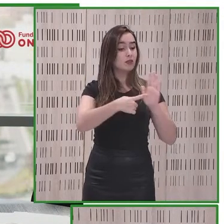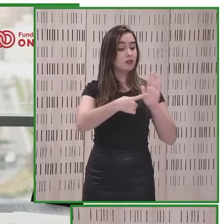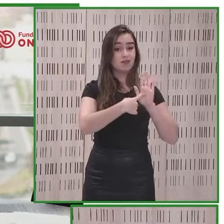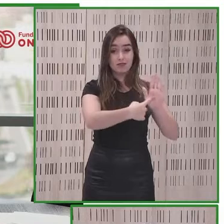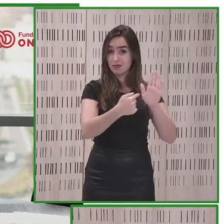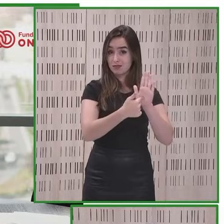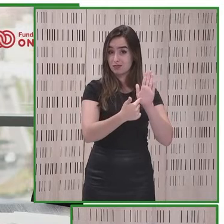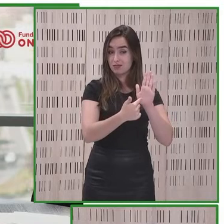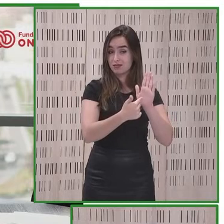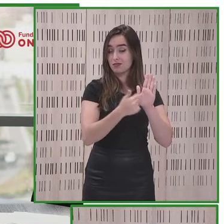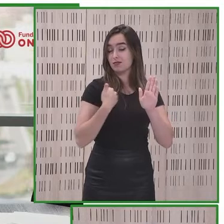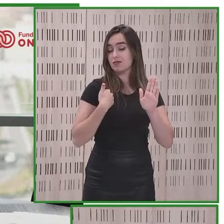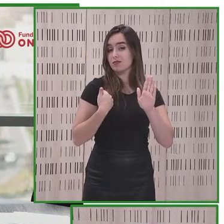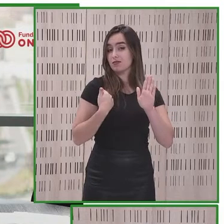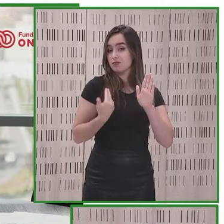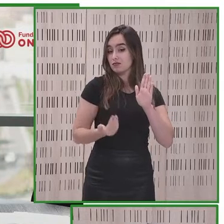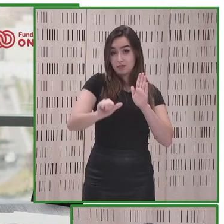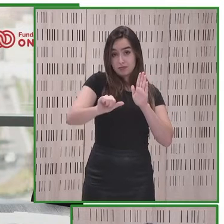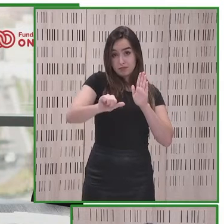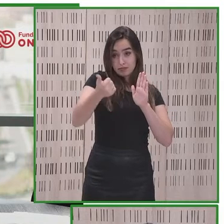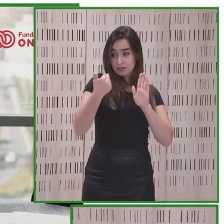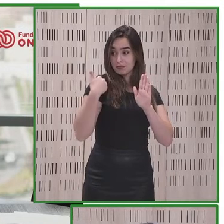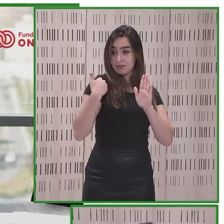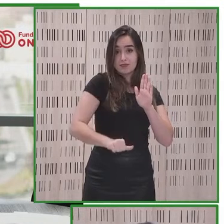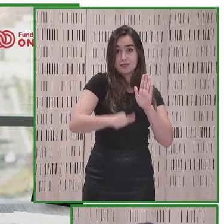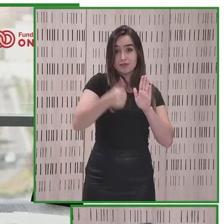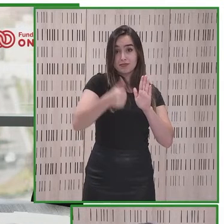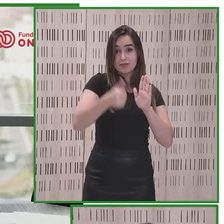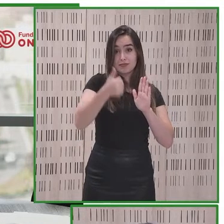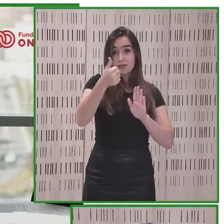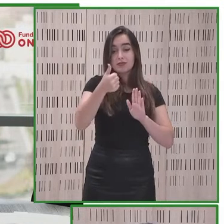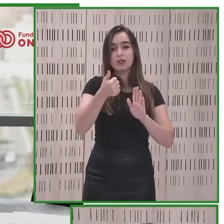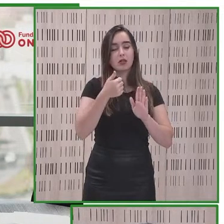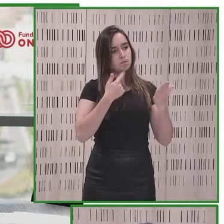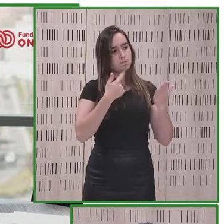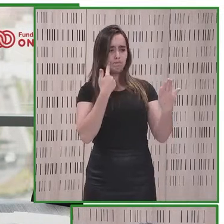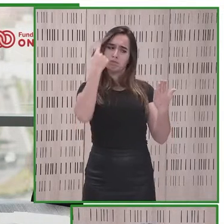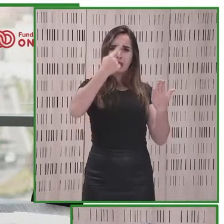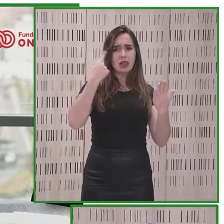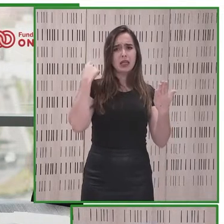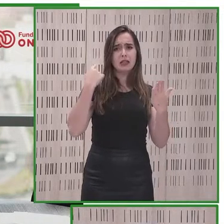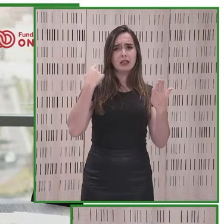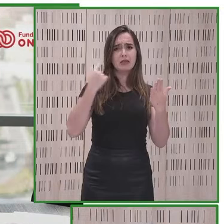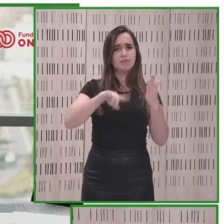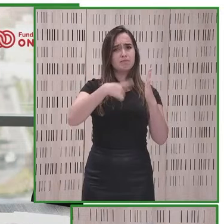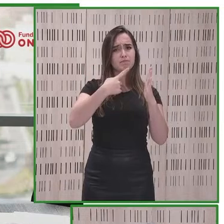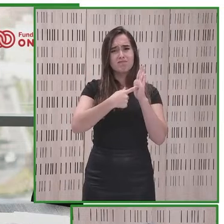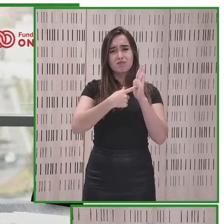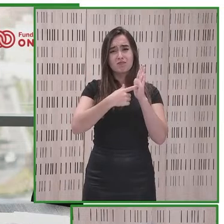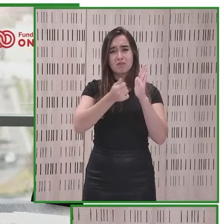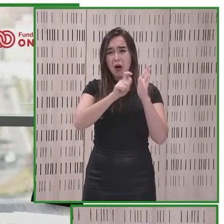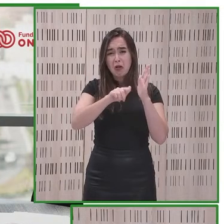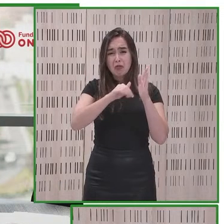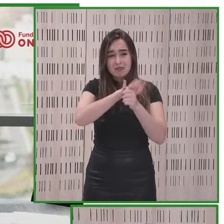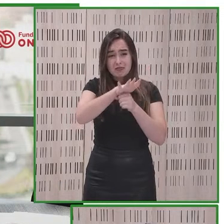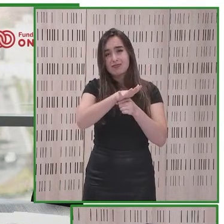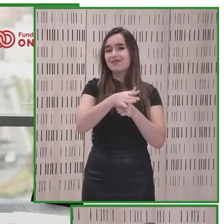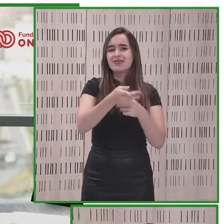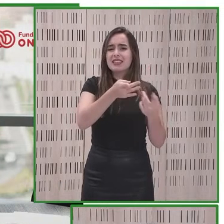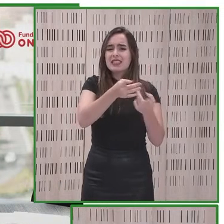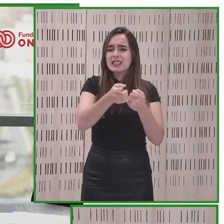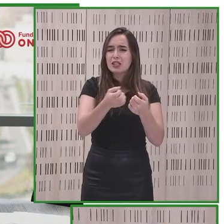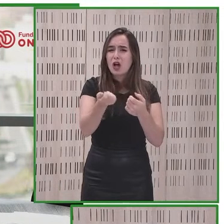nació, cuando se aprobó, nos parecía que no cubría todas las áreas de las